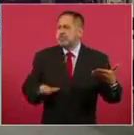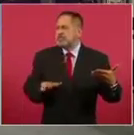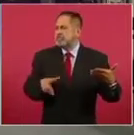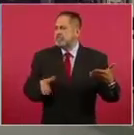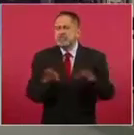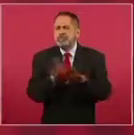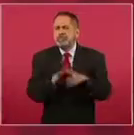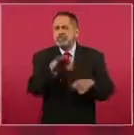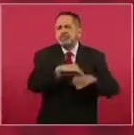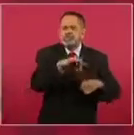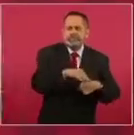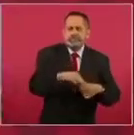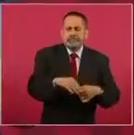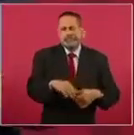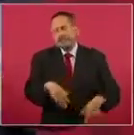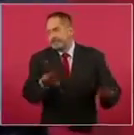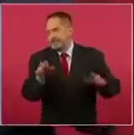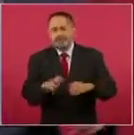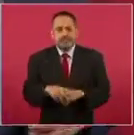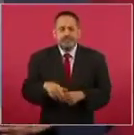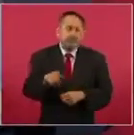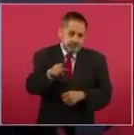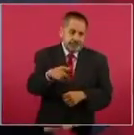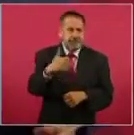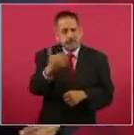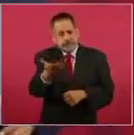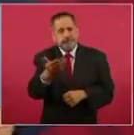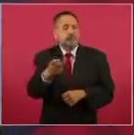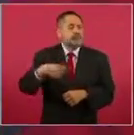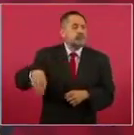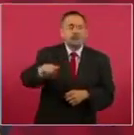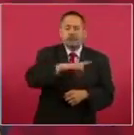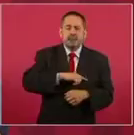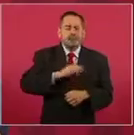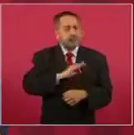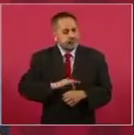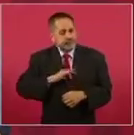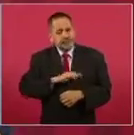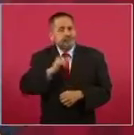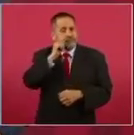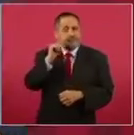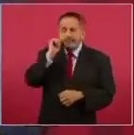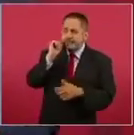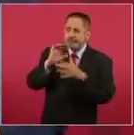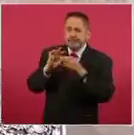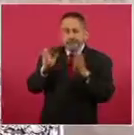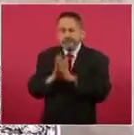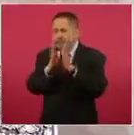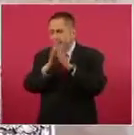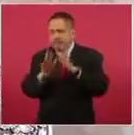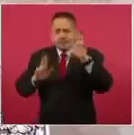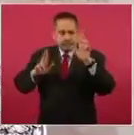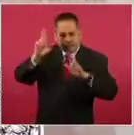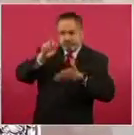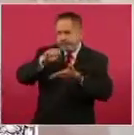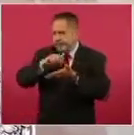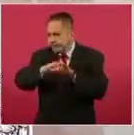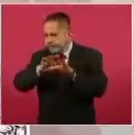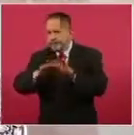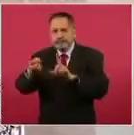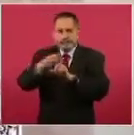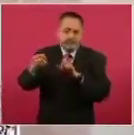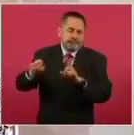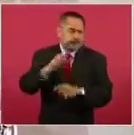Entonces, felicidades a todos los que participaron ayer, ojalá y así se hagan todos los